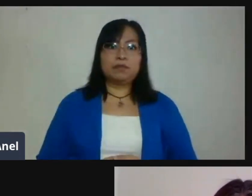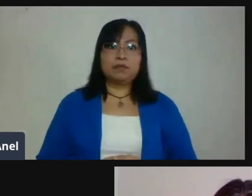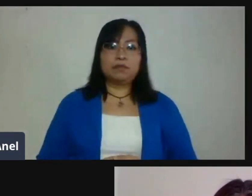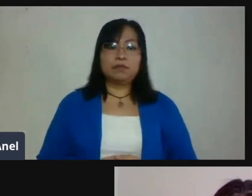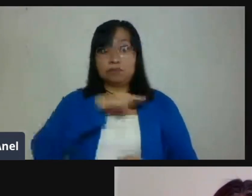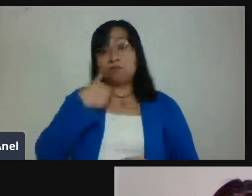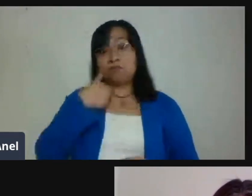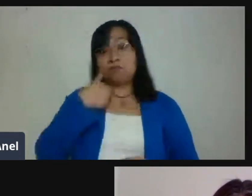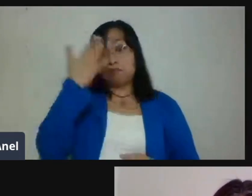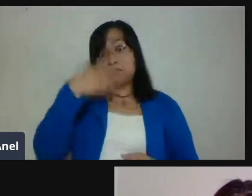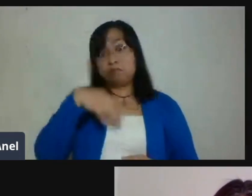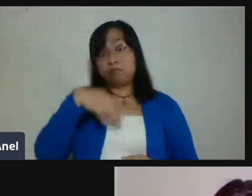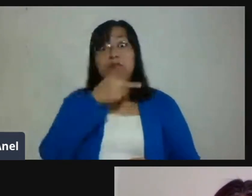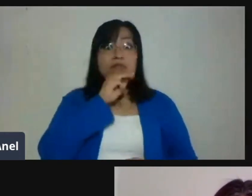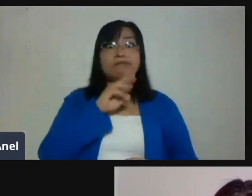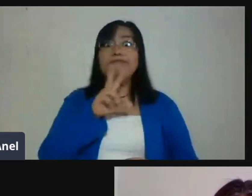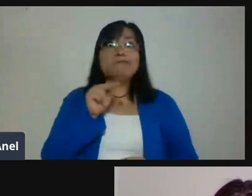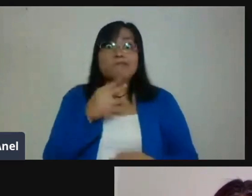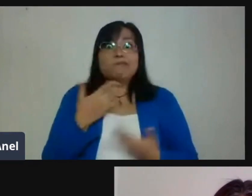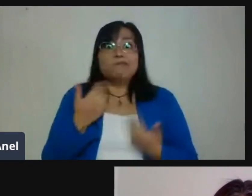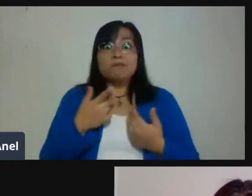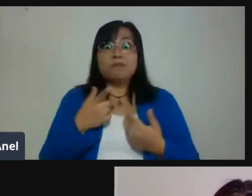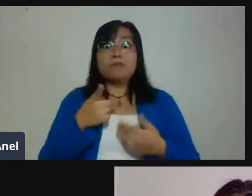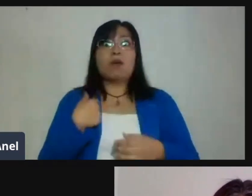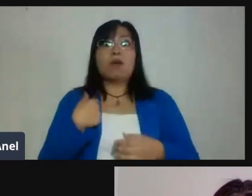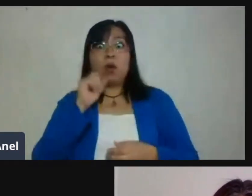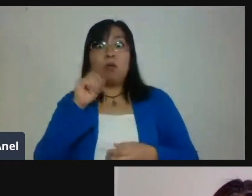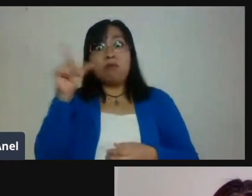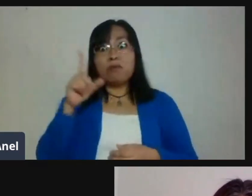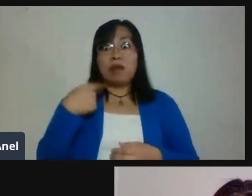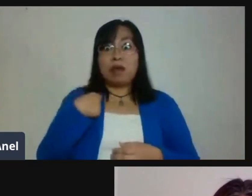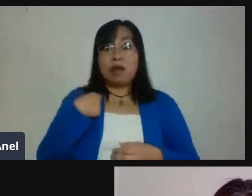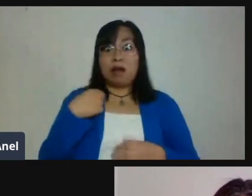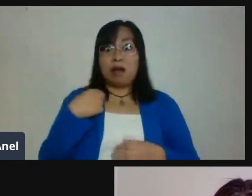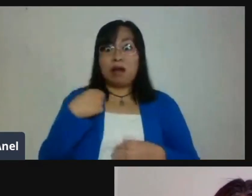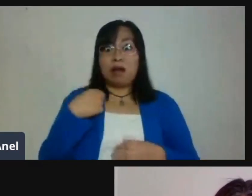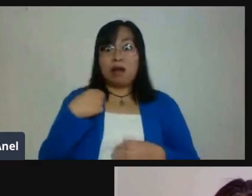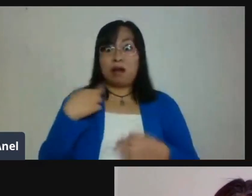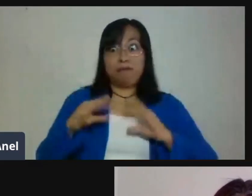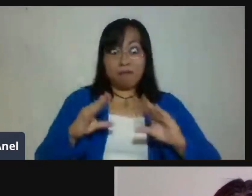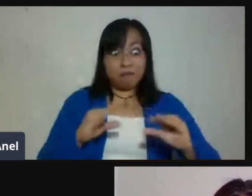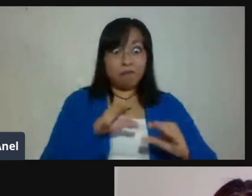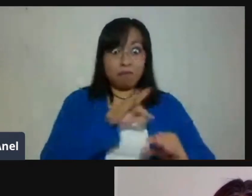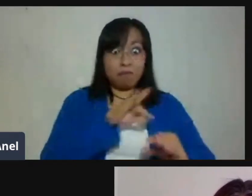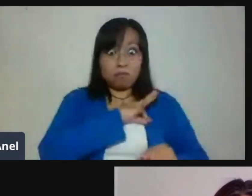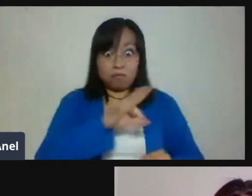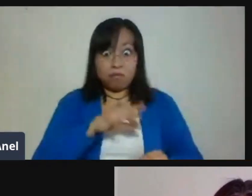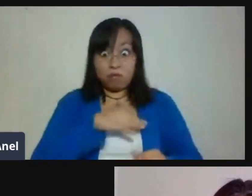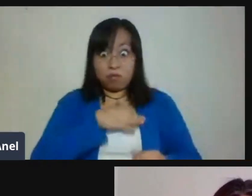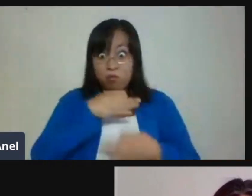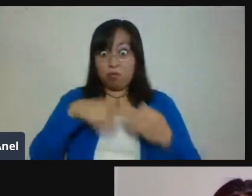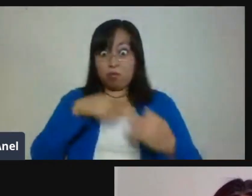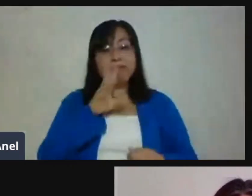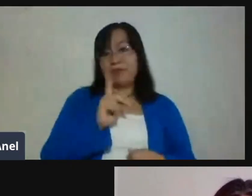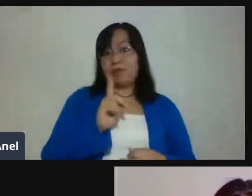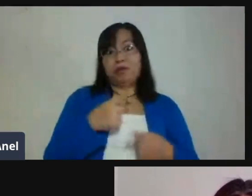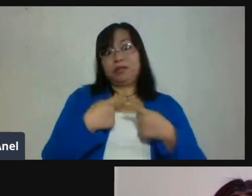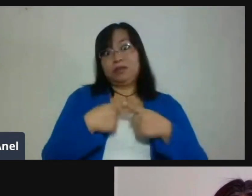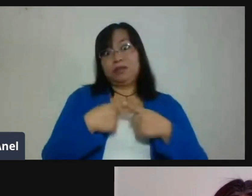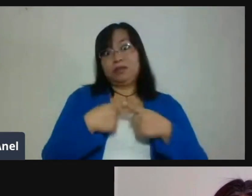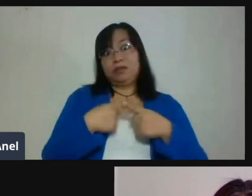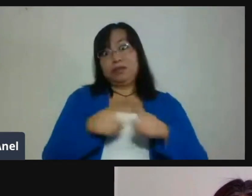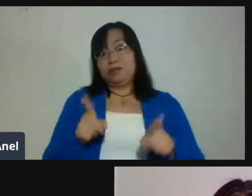Entonces, no tienen esas herramientas que ustedes, los maestros, tienen y han desarrollado a lo largo de los años. Entonces, ténganles